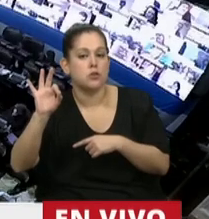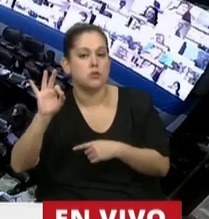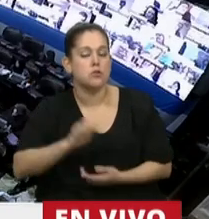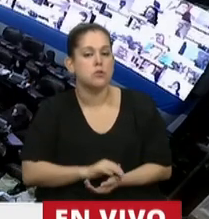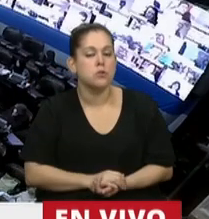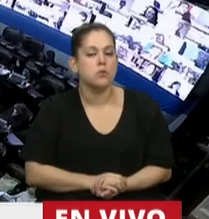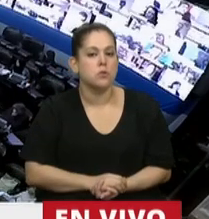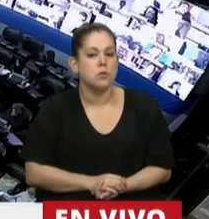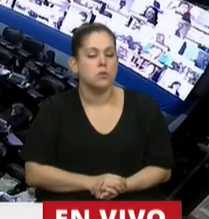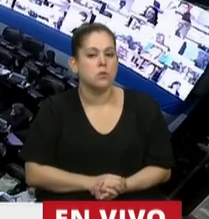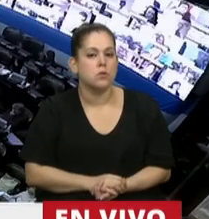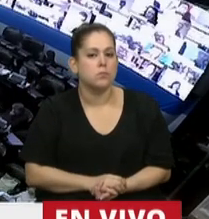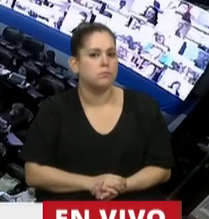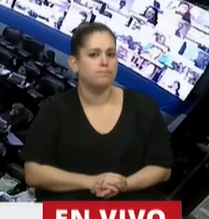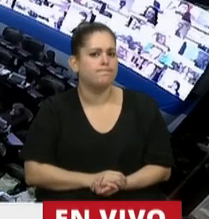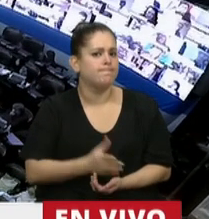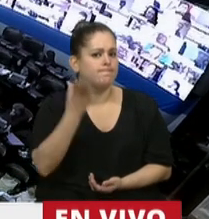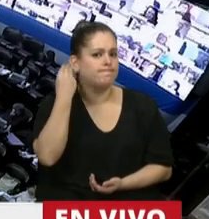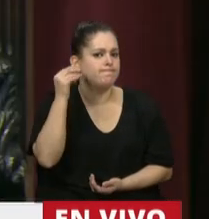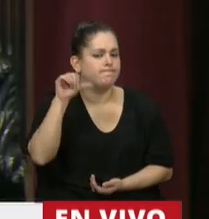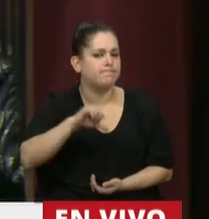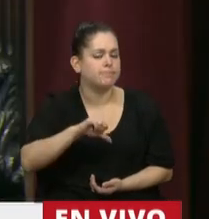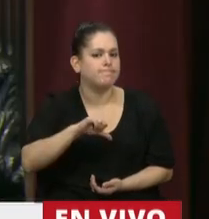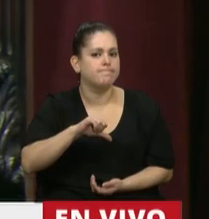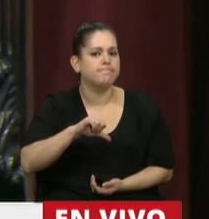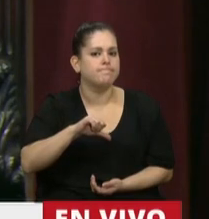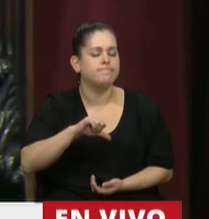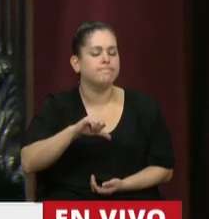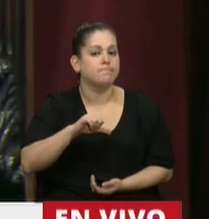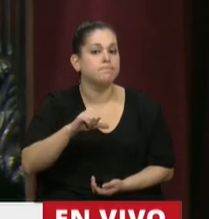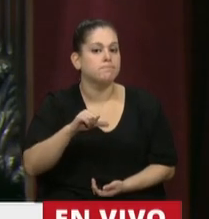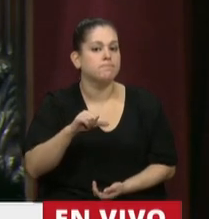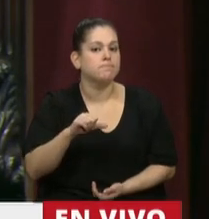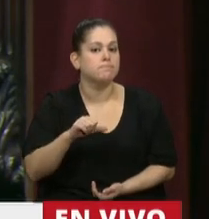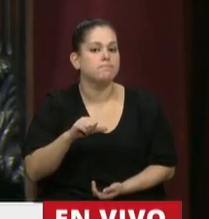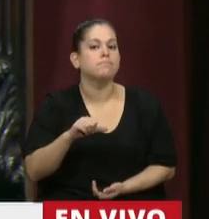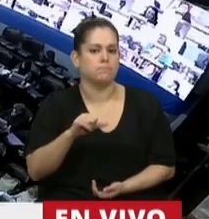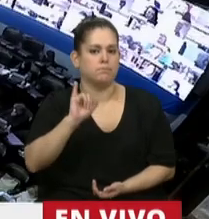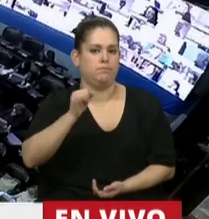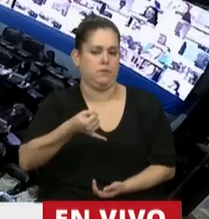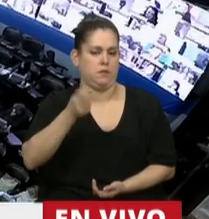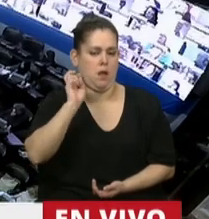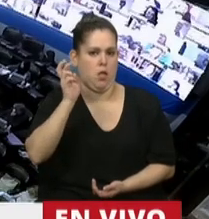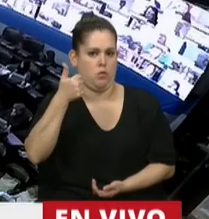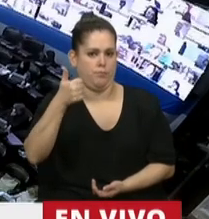no la estamos escuchando. A mis colegas. Ahí sí.